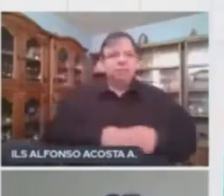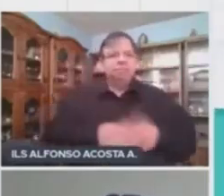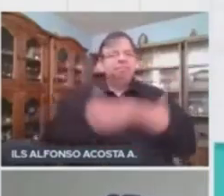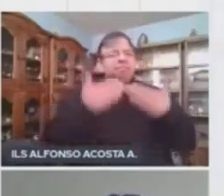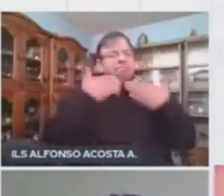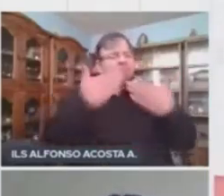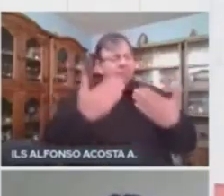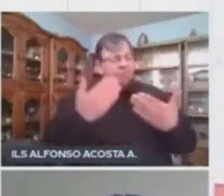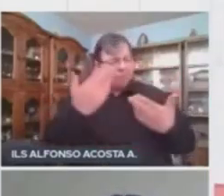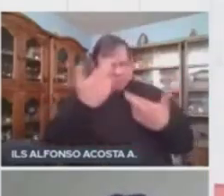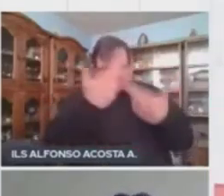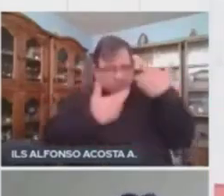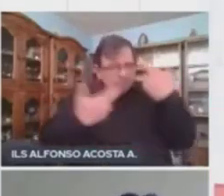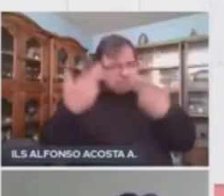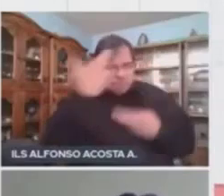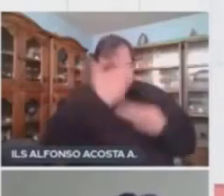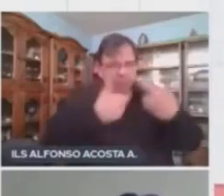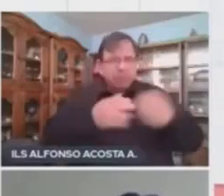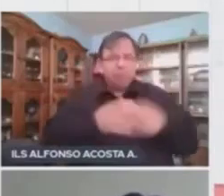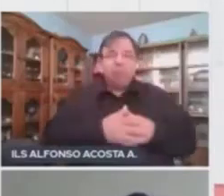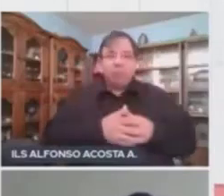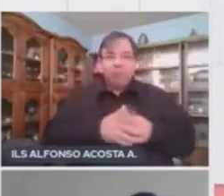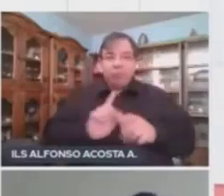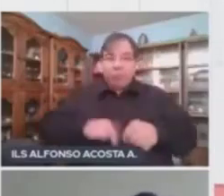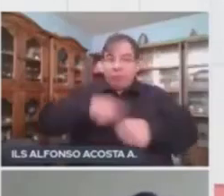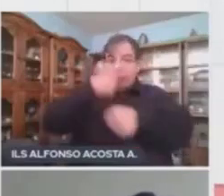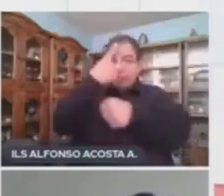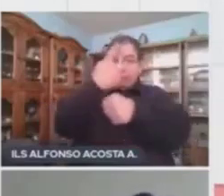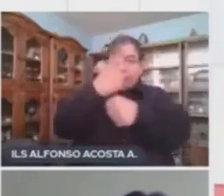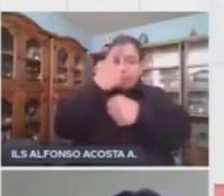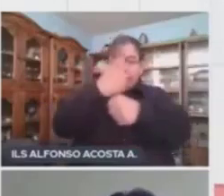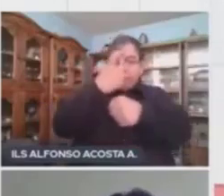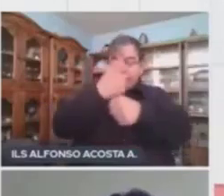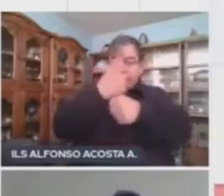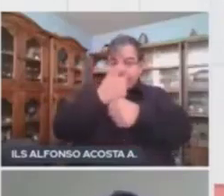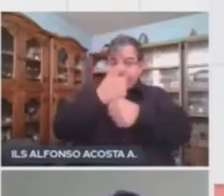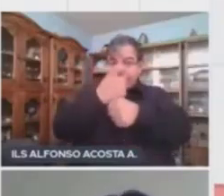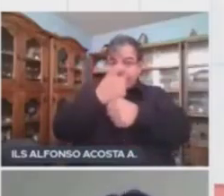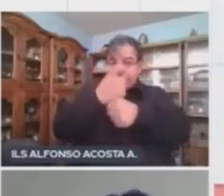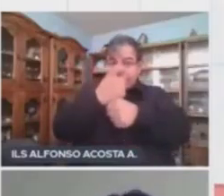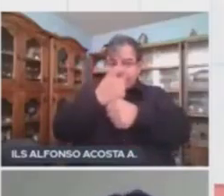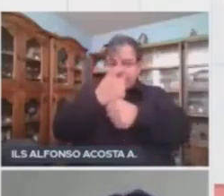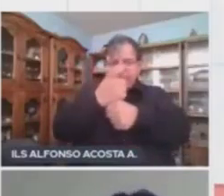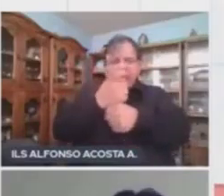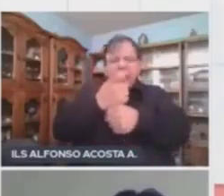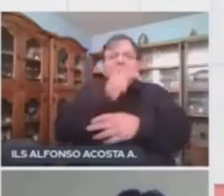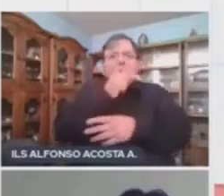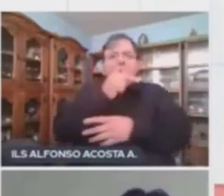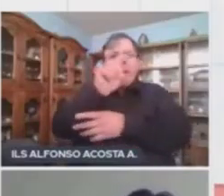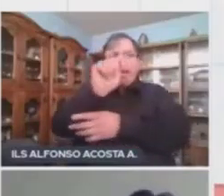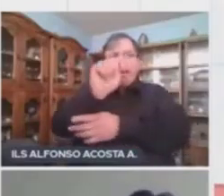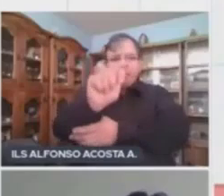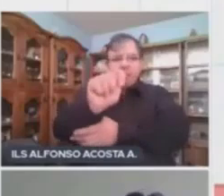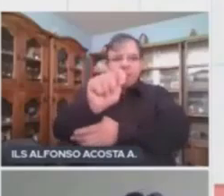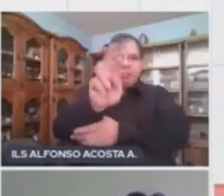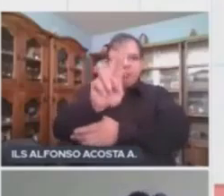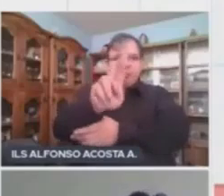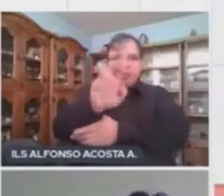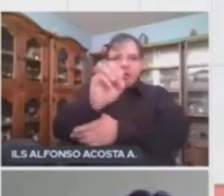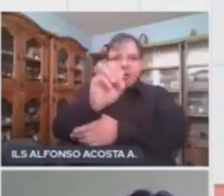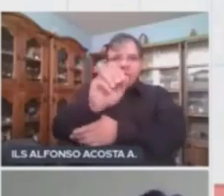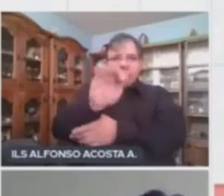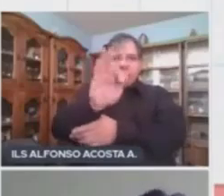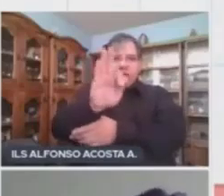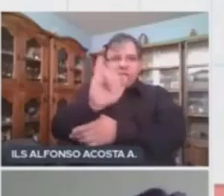Vamos a analizar. Lo primero que tenemos que entender es qué es trófico. Trófico proviene